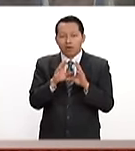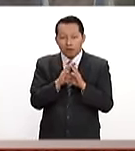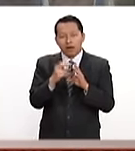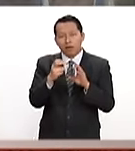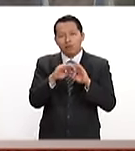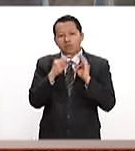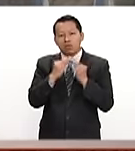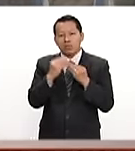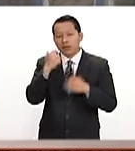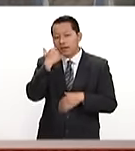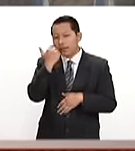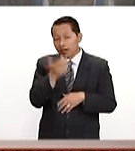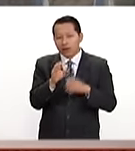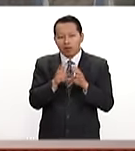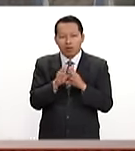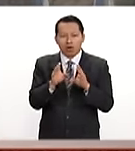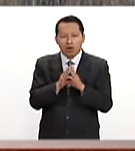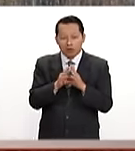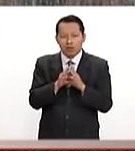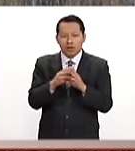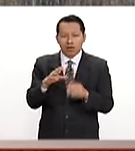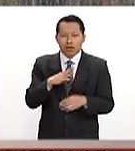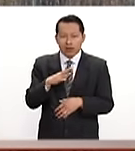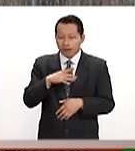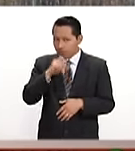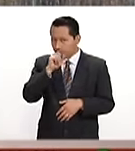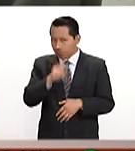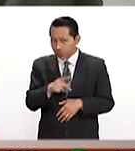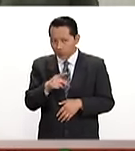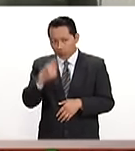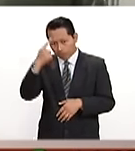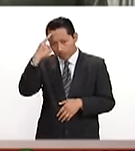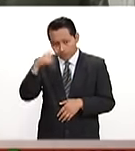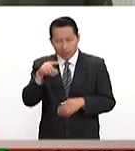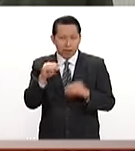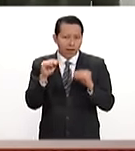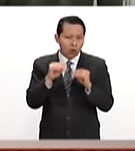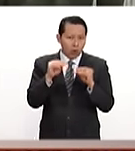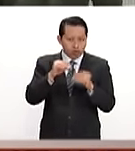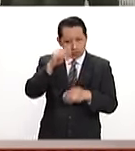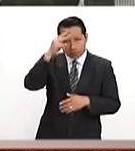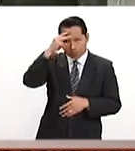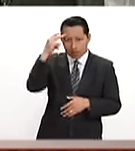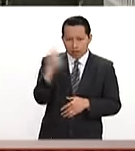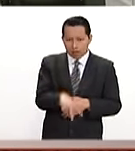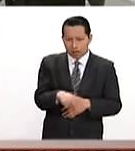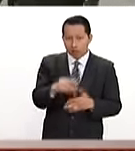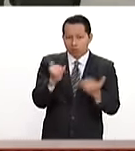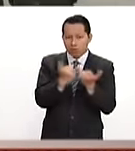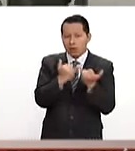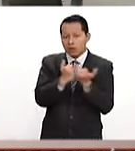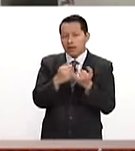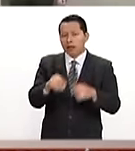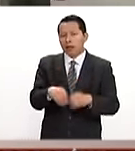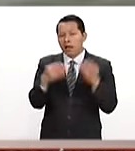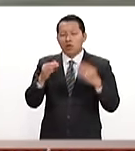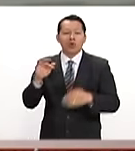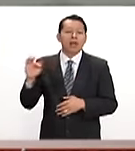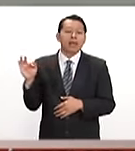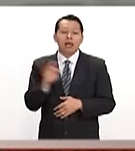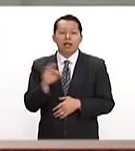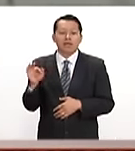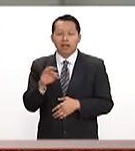trata de ablandar, se puede decir así, la posición de los negociadores mexicanos y, por supuesto, la posible